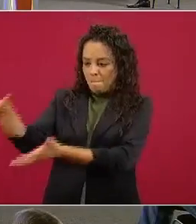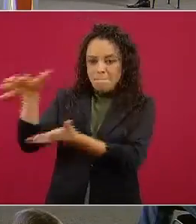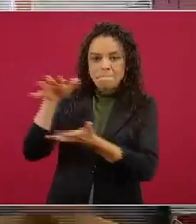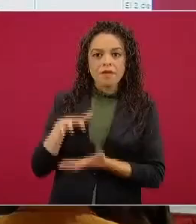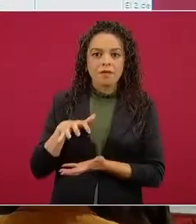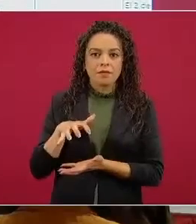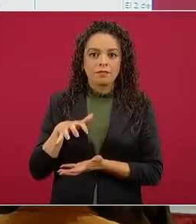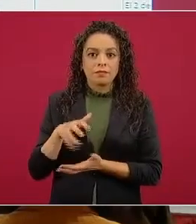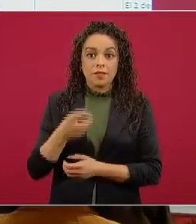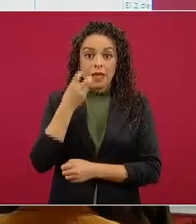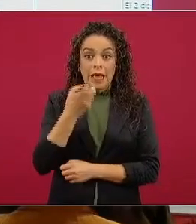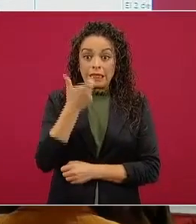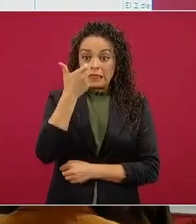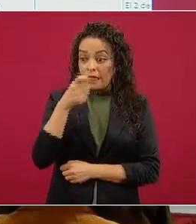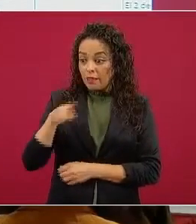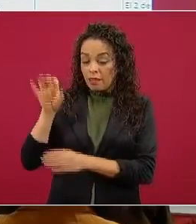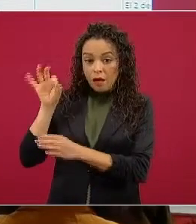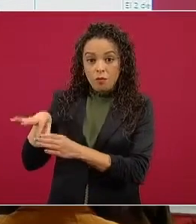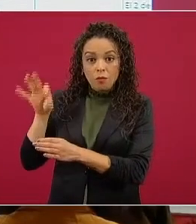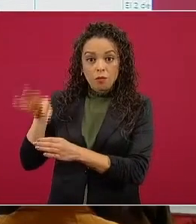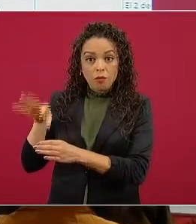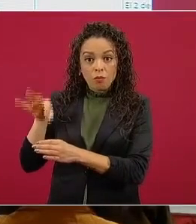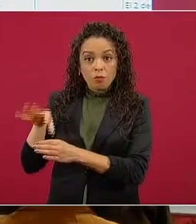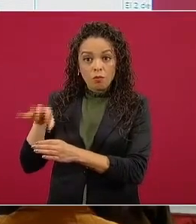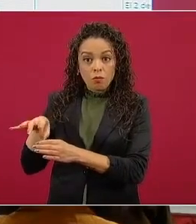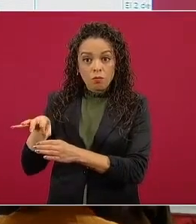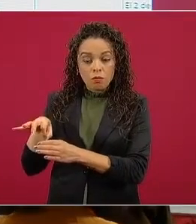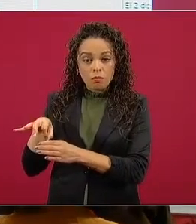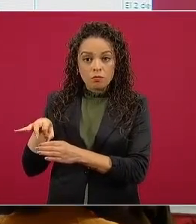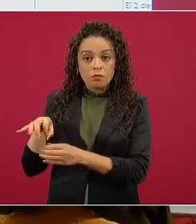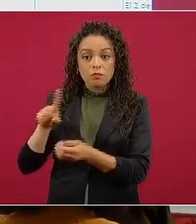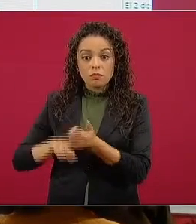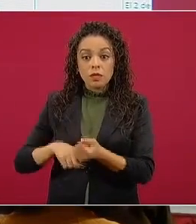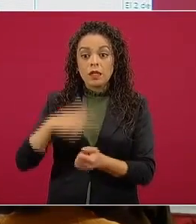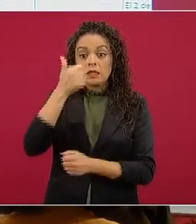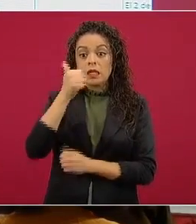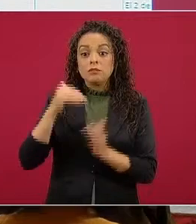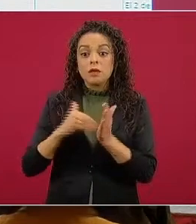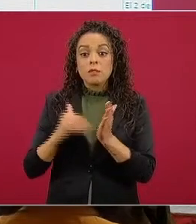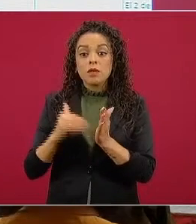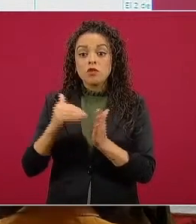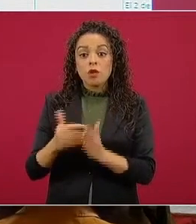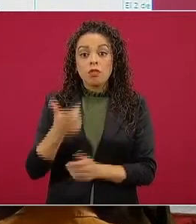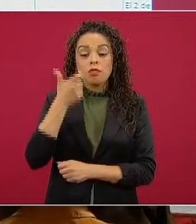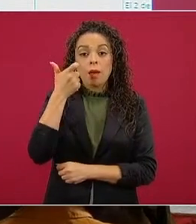significaba un presupuesto anual de 6 mil millones de pesos.